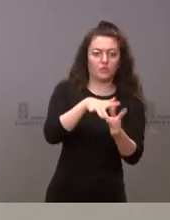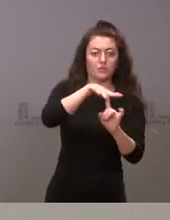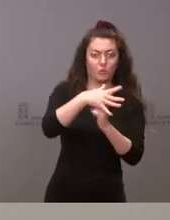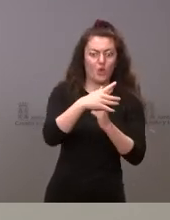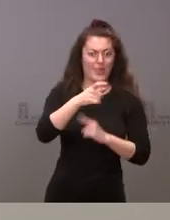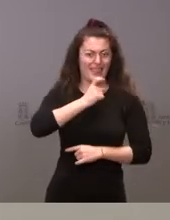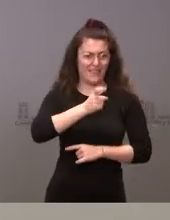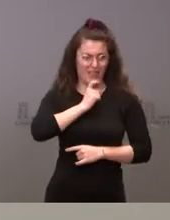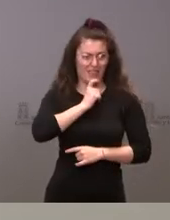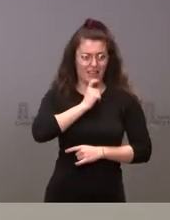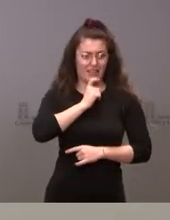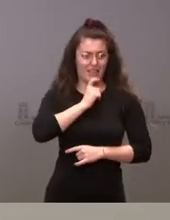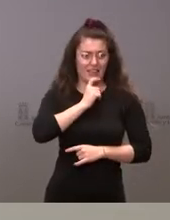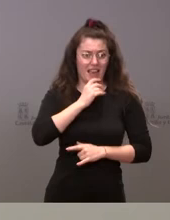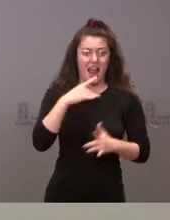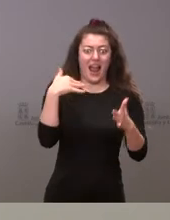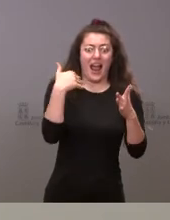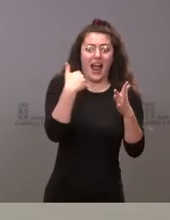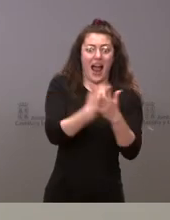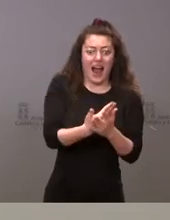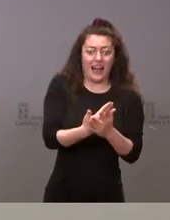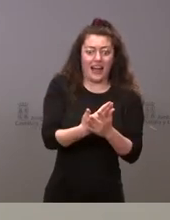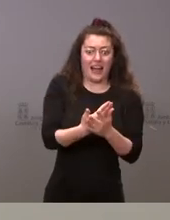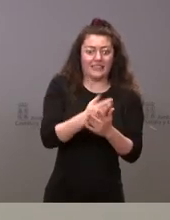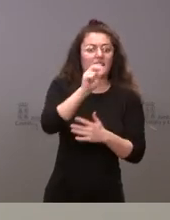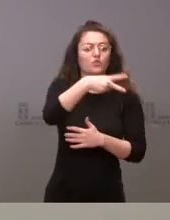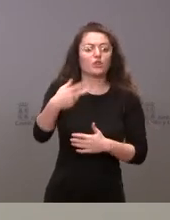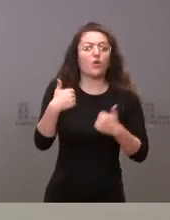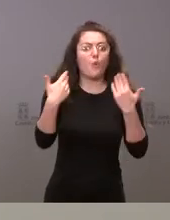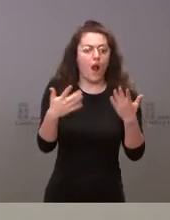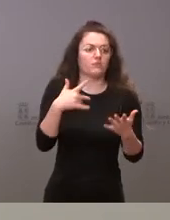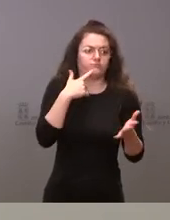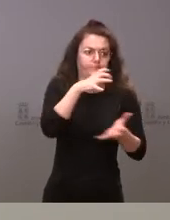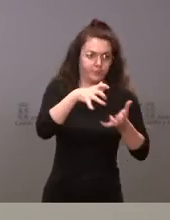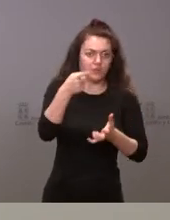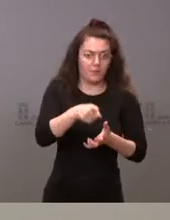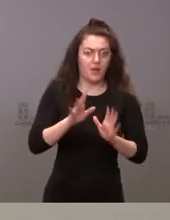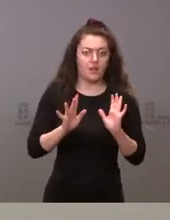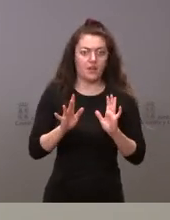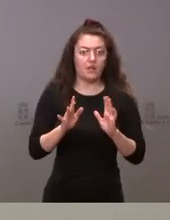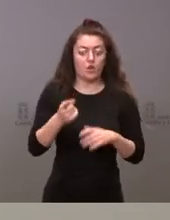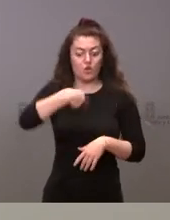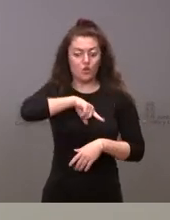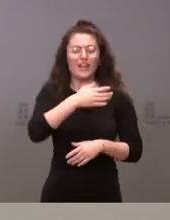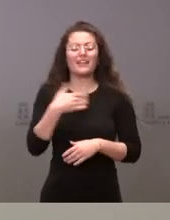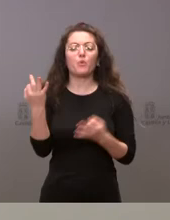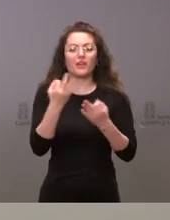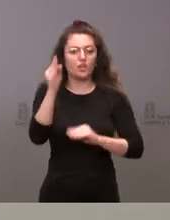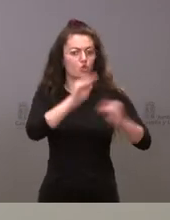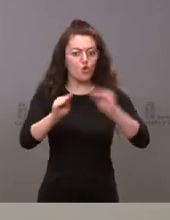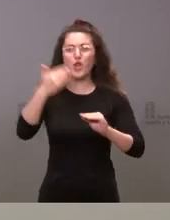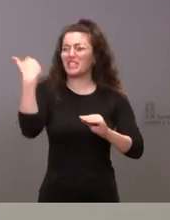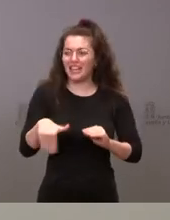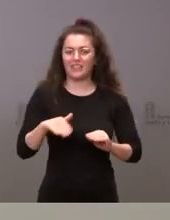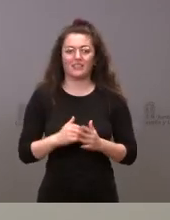anuncio de conflicto y sobre este asunto nosotros lo que queremos es que se solucione cuanto antes y